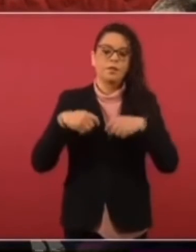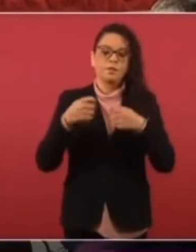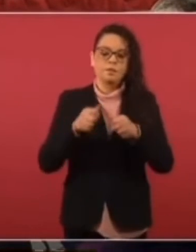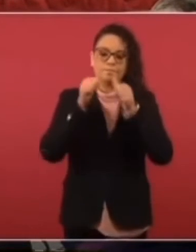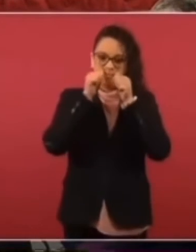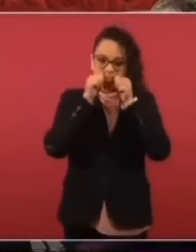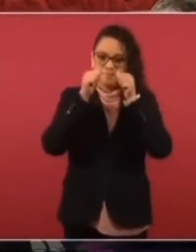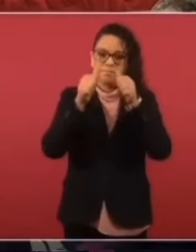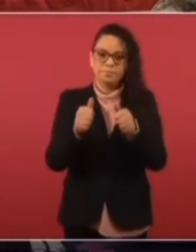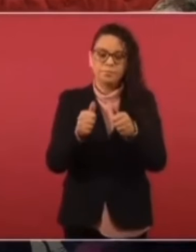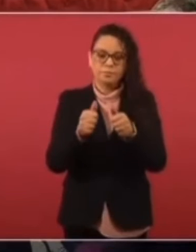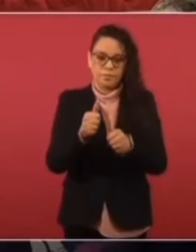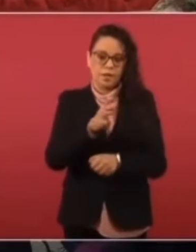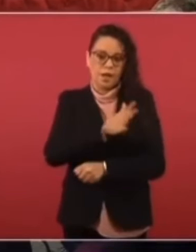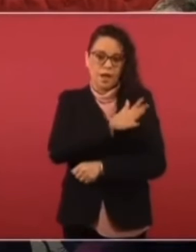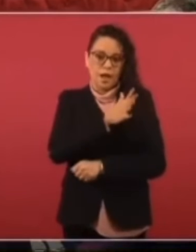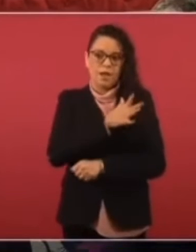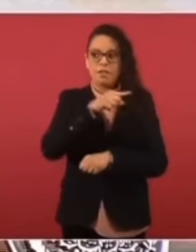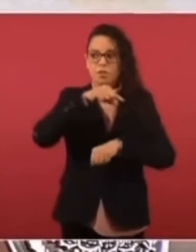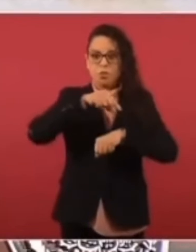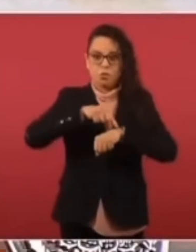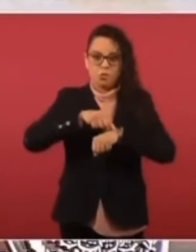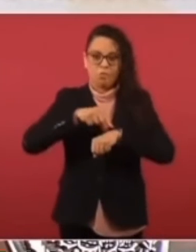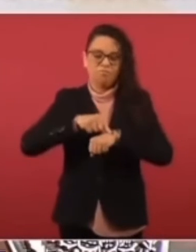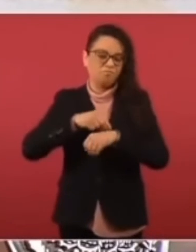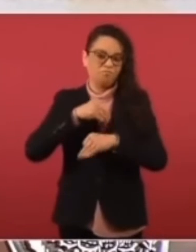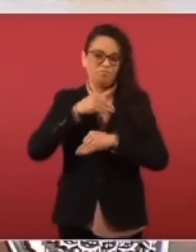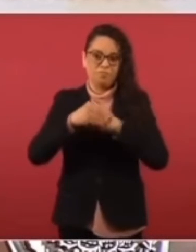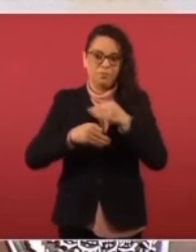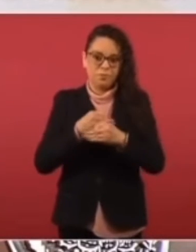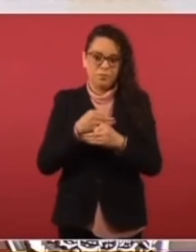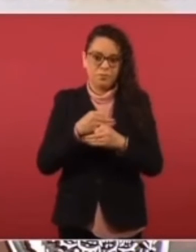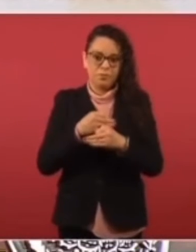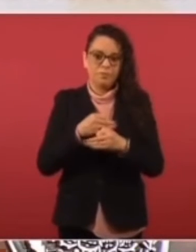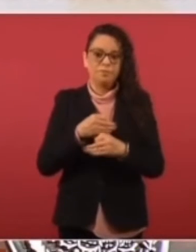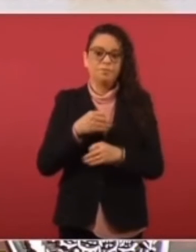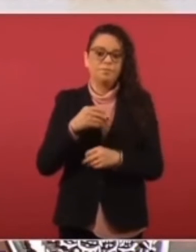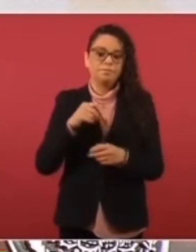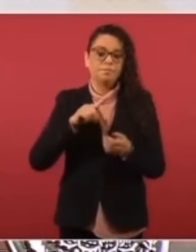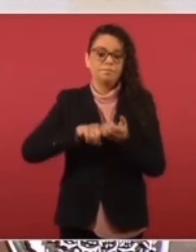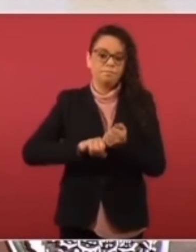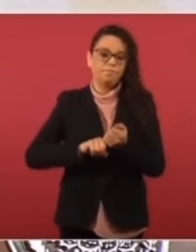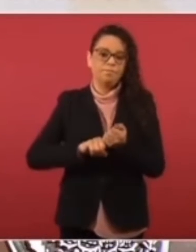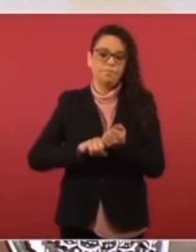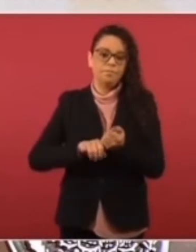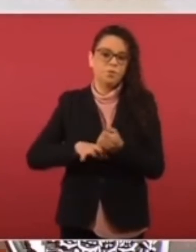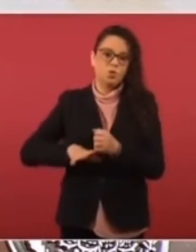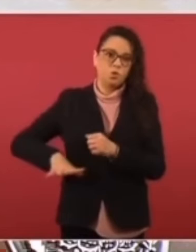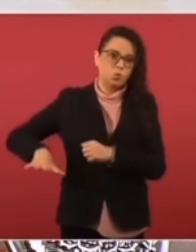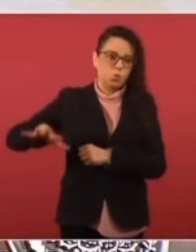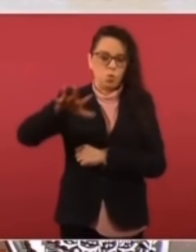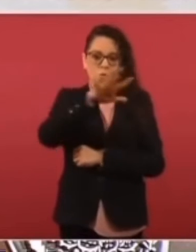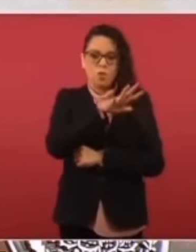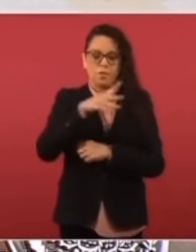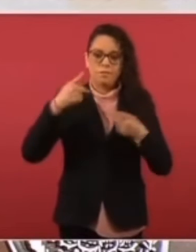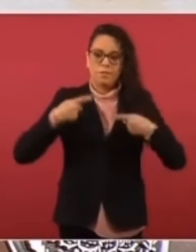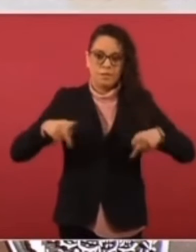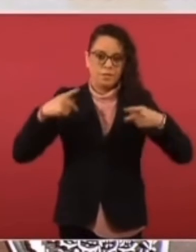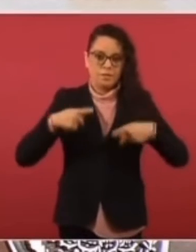de calidad, universal, gratuita,